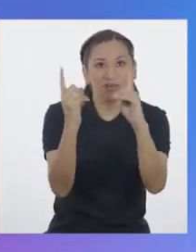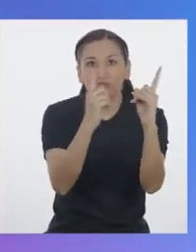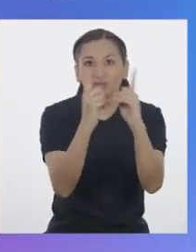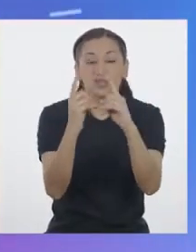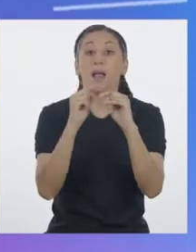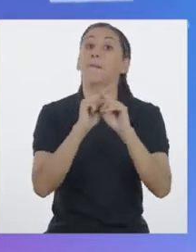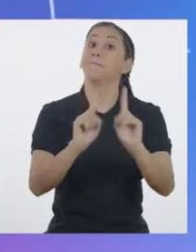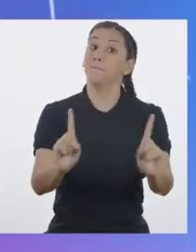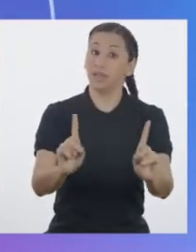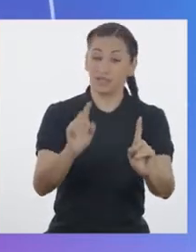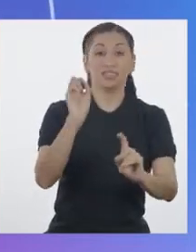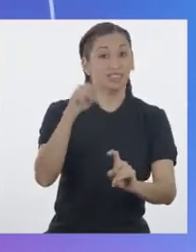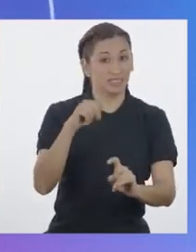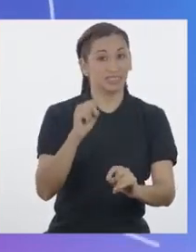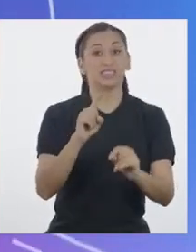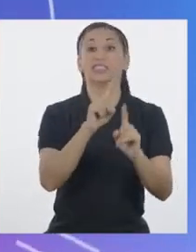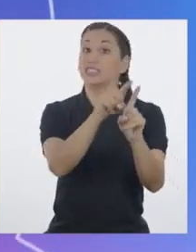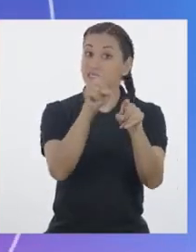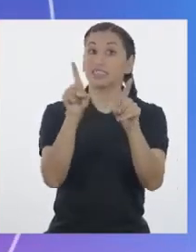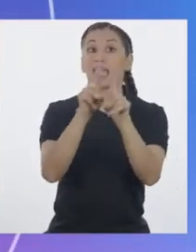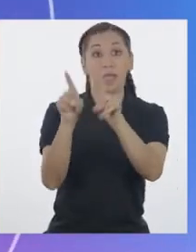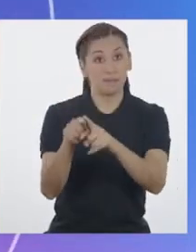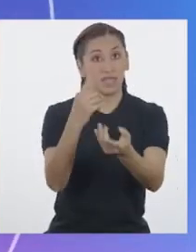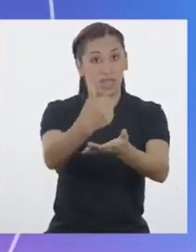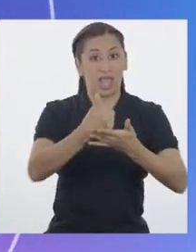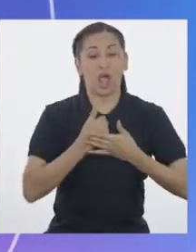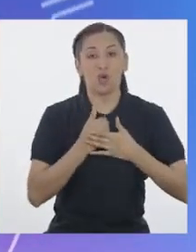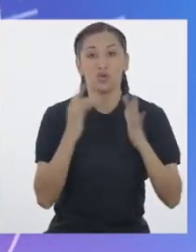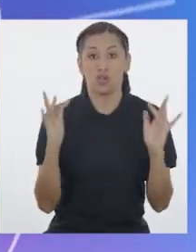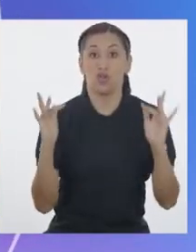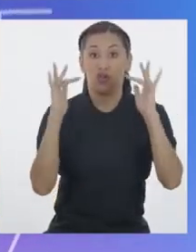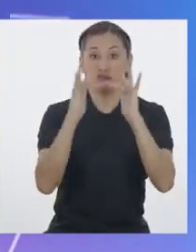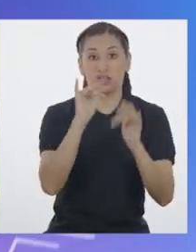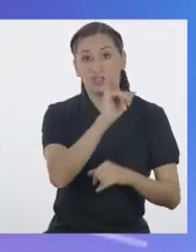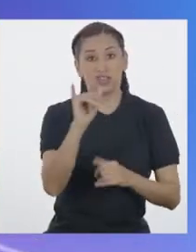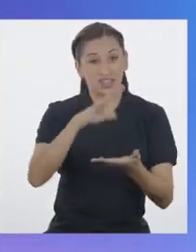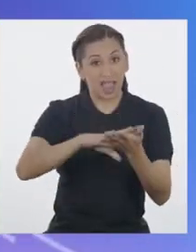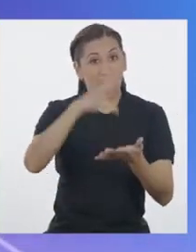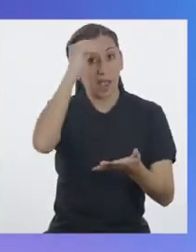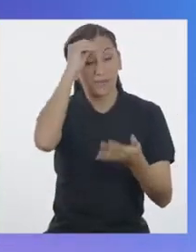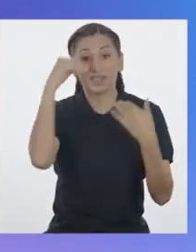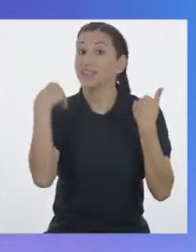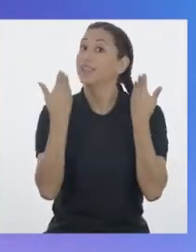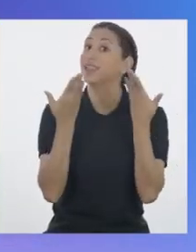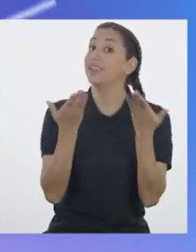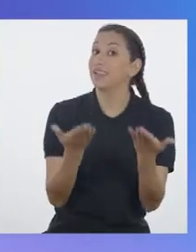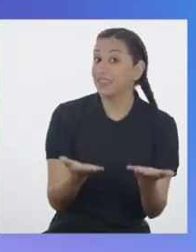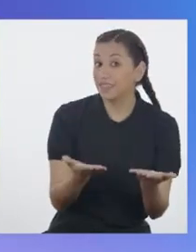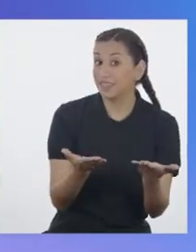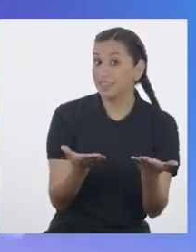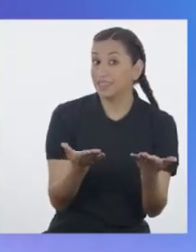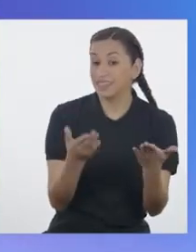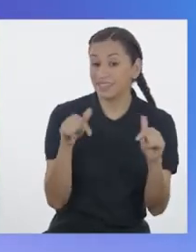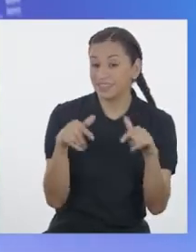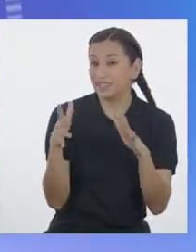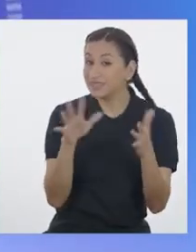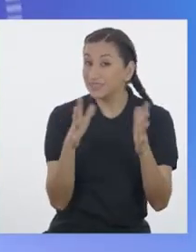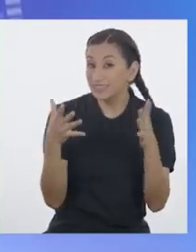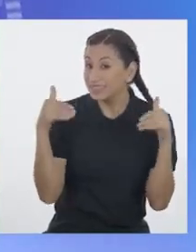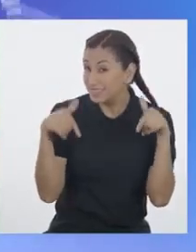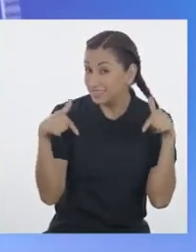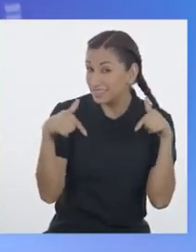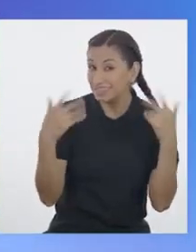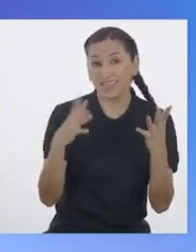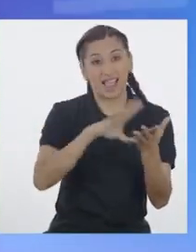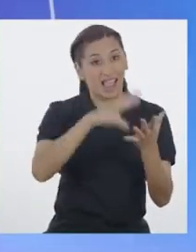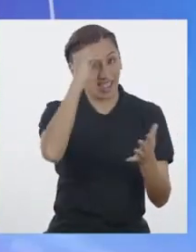pero también nos ayuda a conectarnos y aprender como a través de...